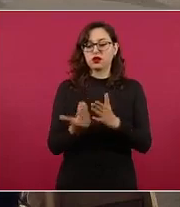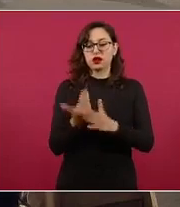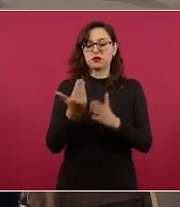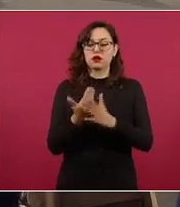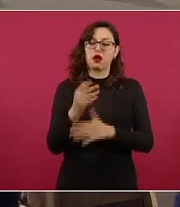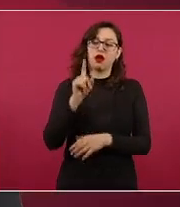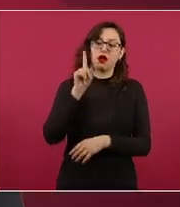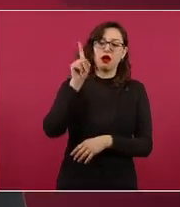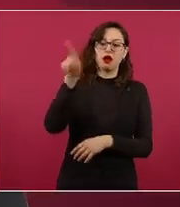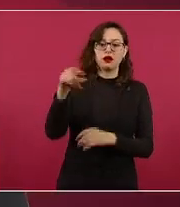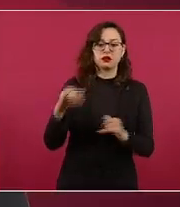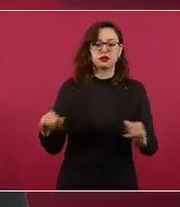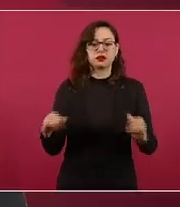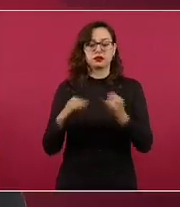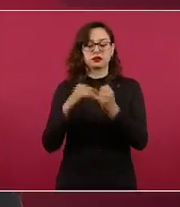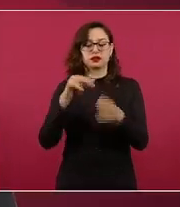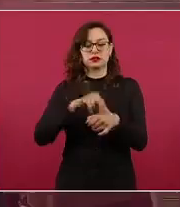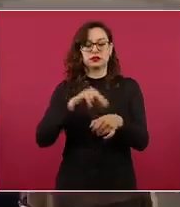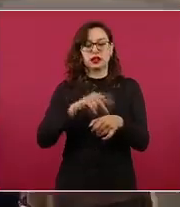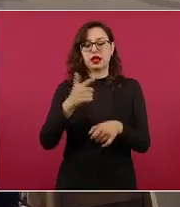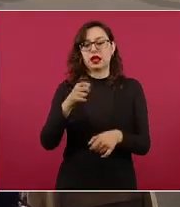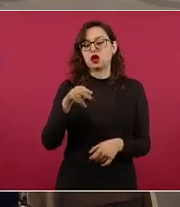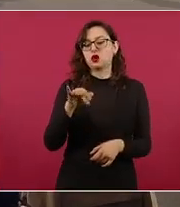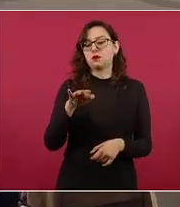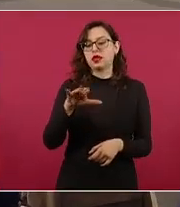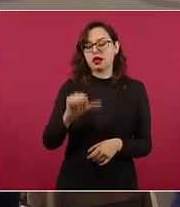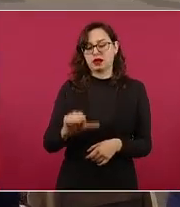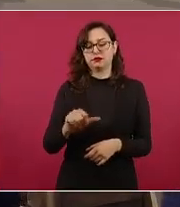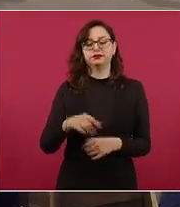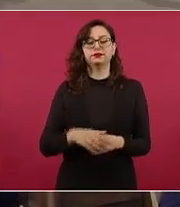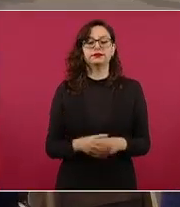el Instituto de Medicina Genómica. Muchas gracias.